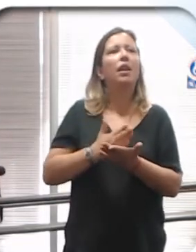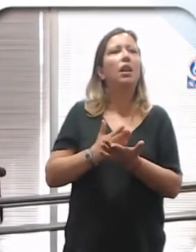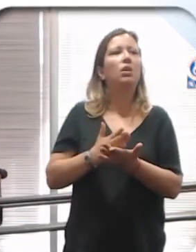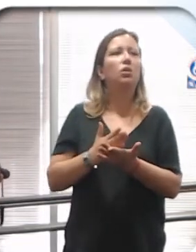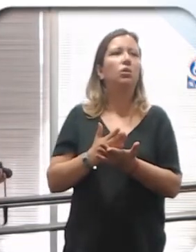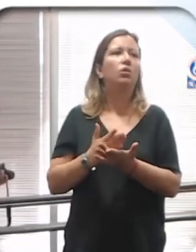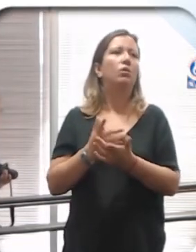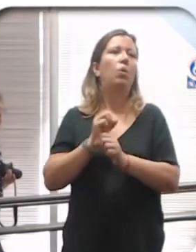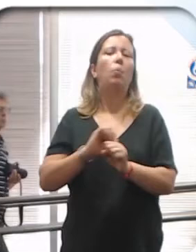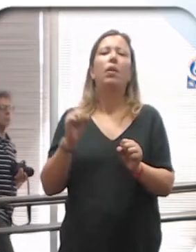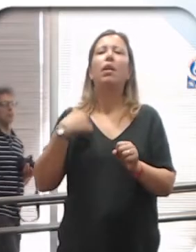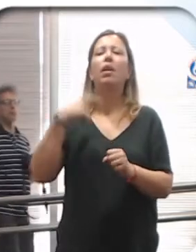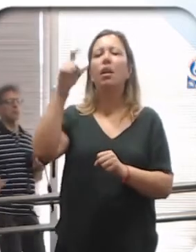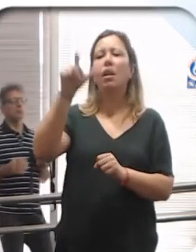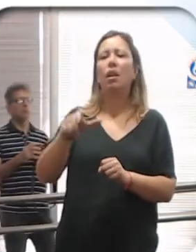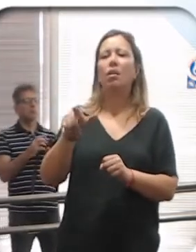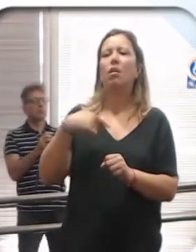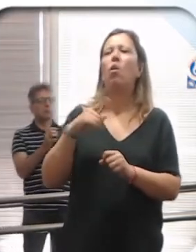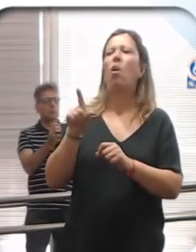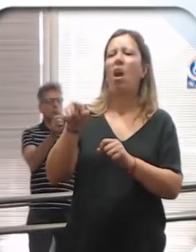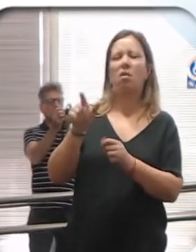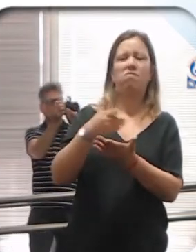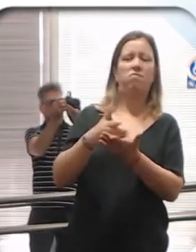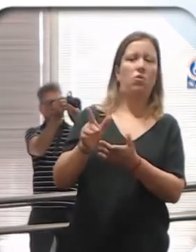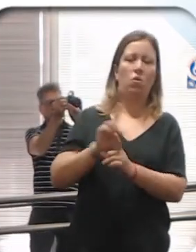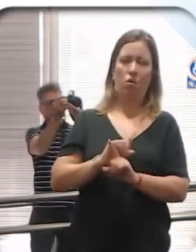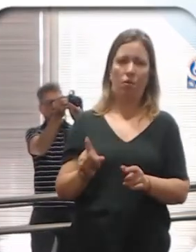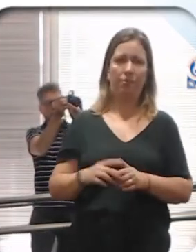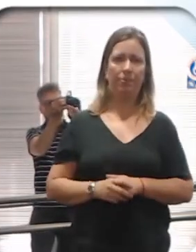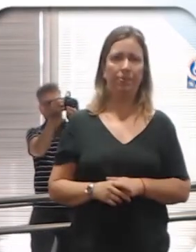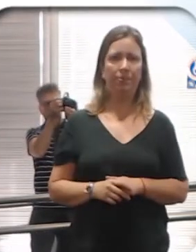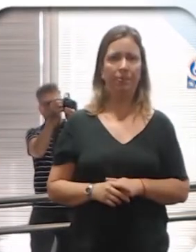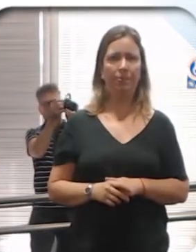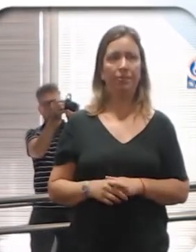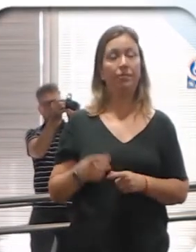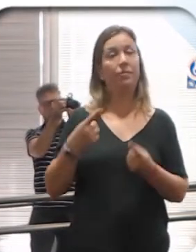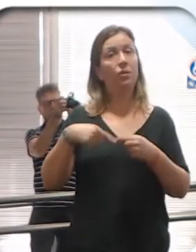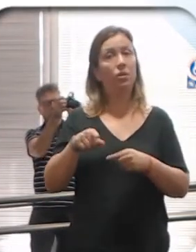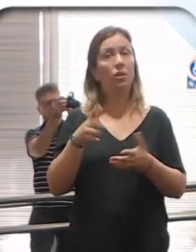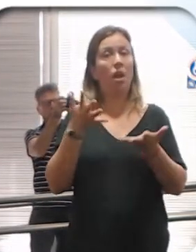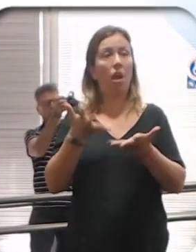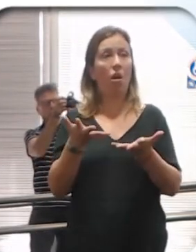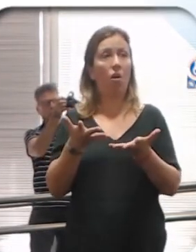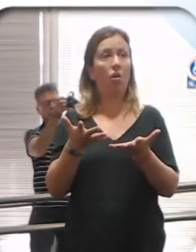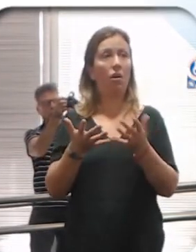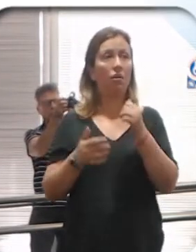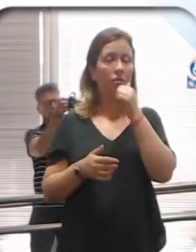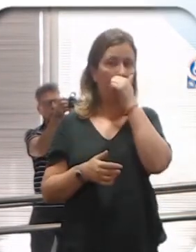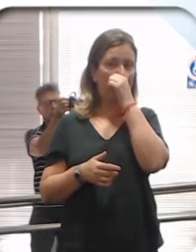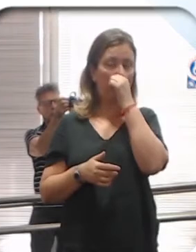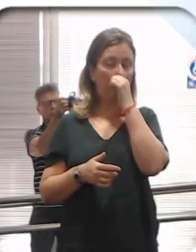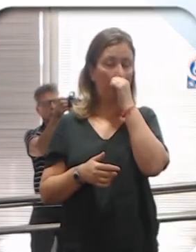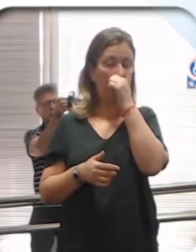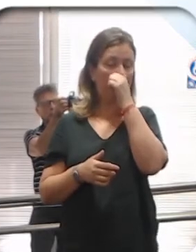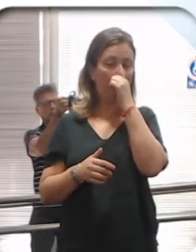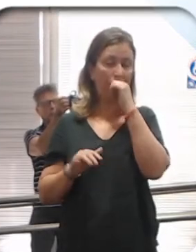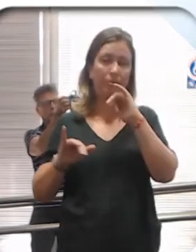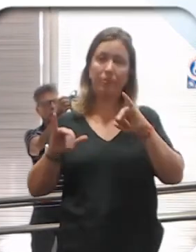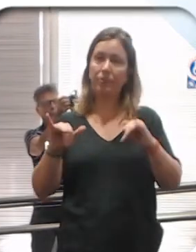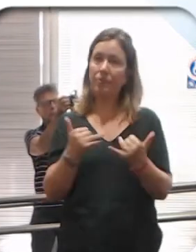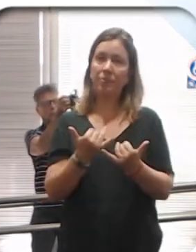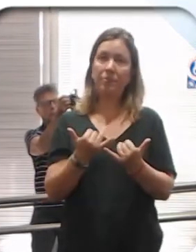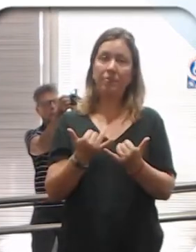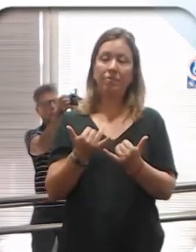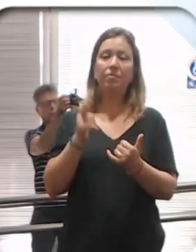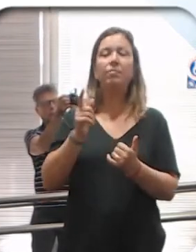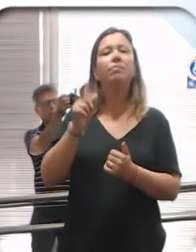por tus opciones sexuales. Y para eso apareció, no, se armó desde el